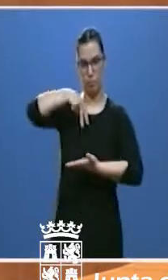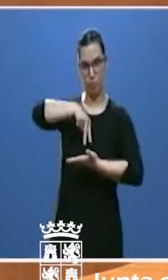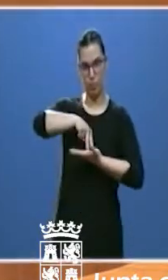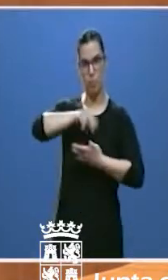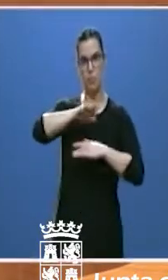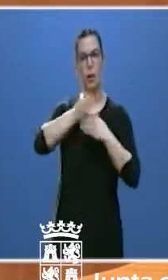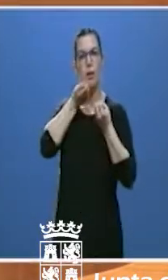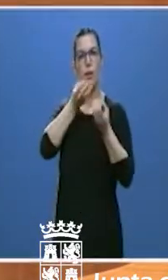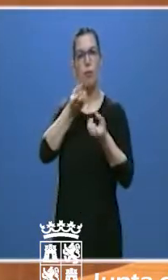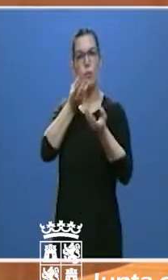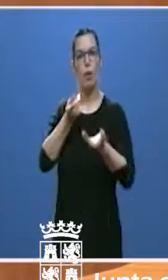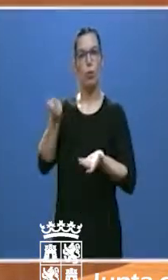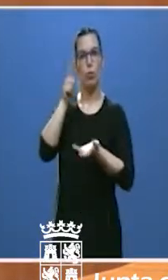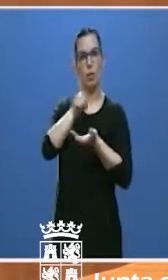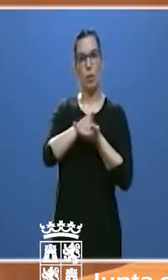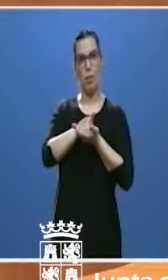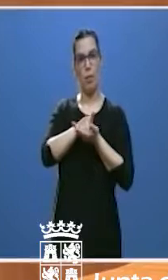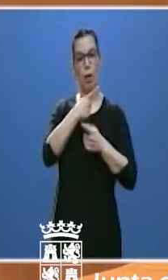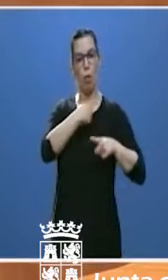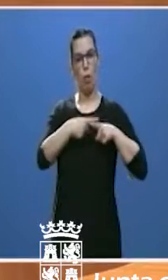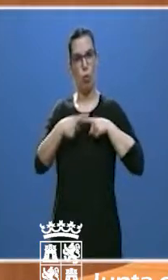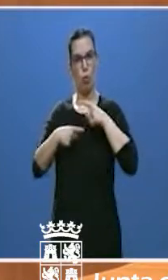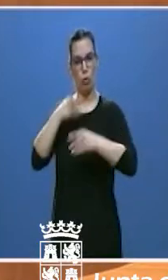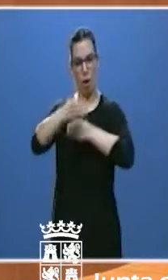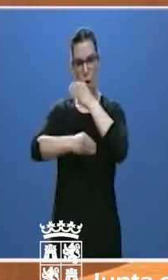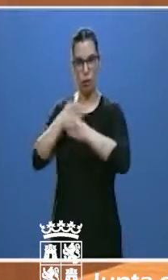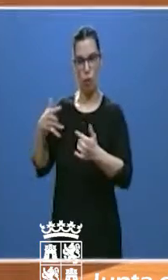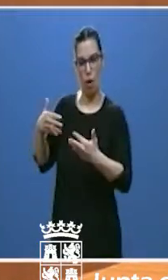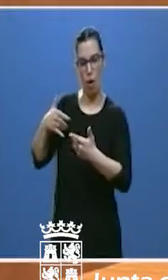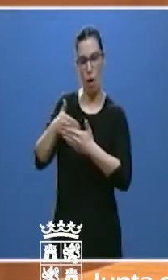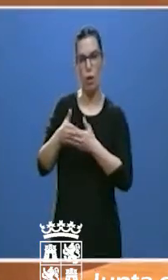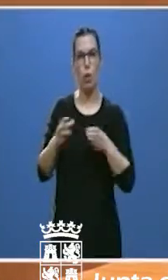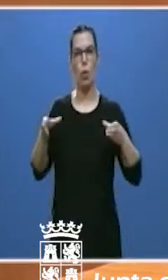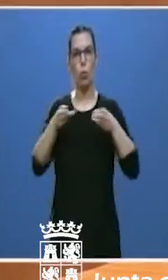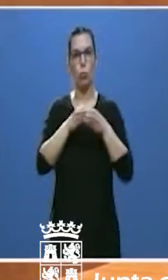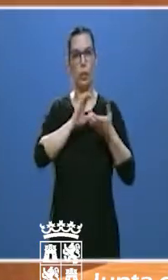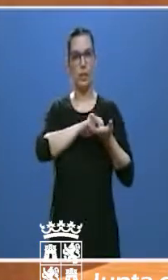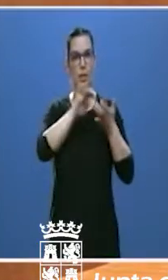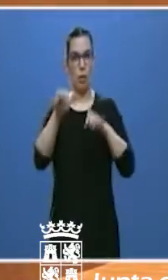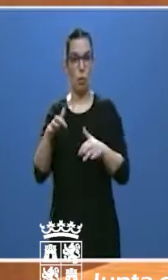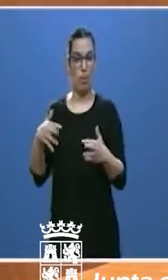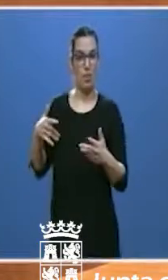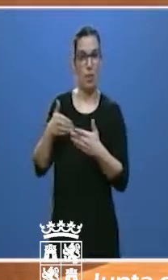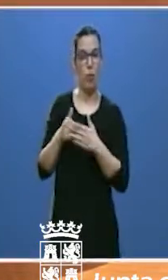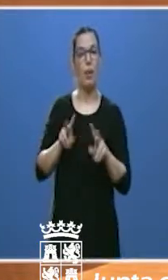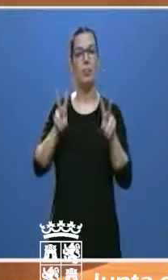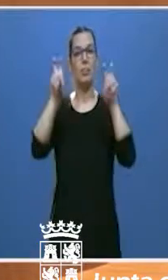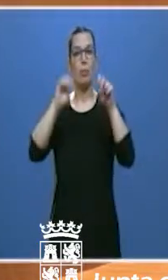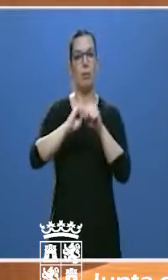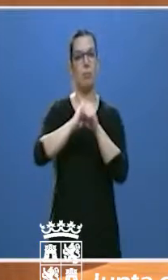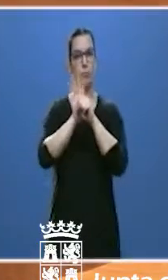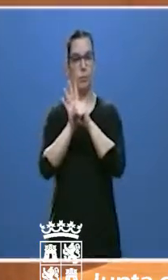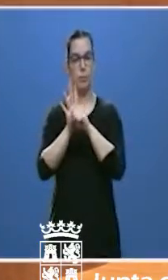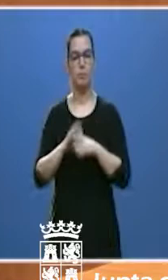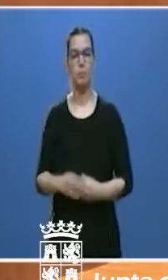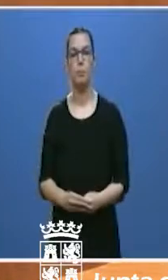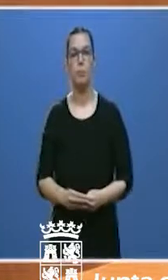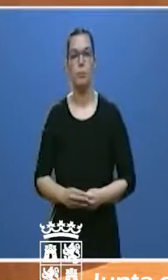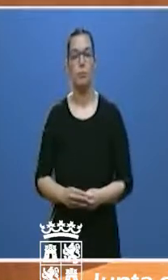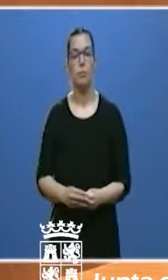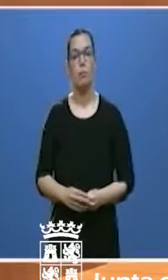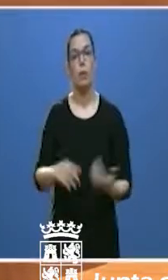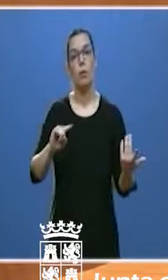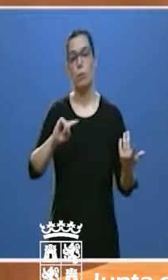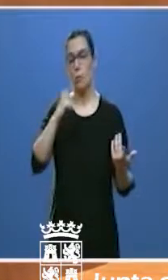sobre las actuaciones ejecutadas por la Junta de Castilla y León en relación con el COVID-19. Mis primeras